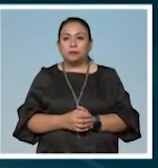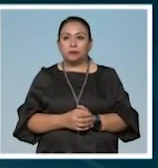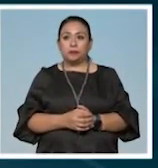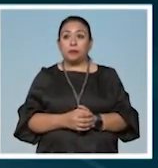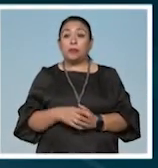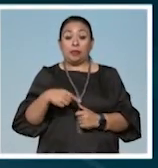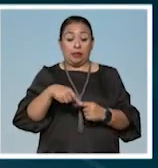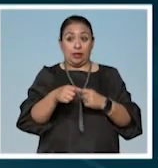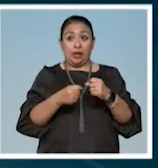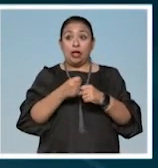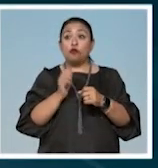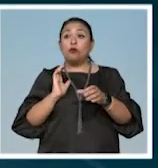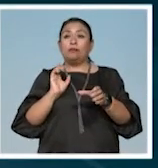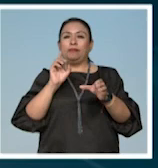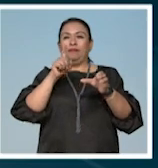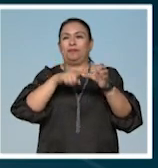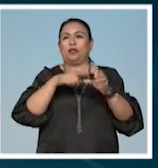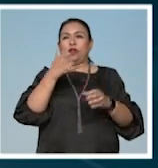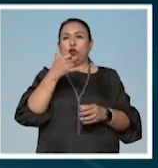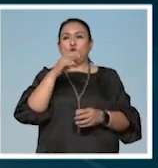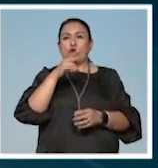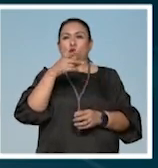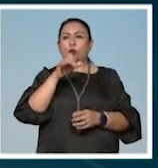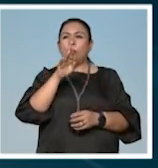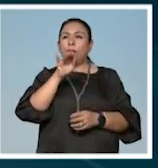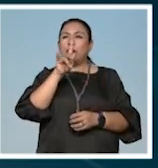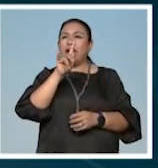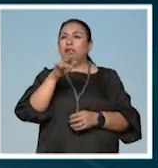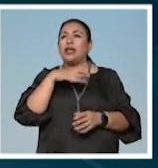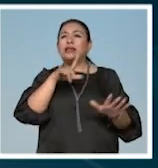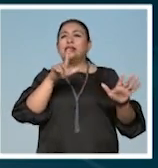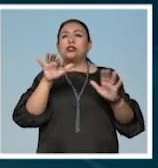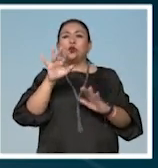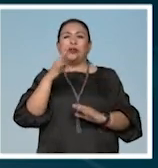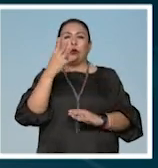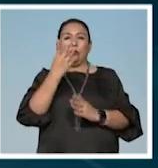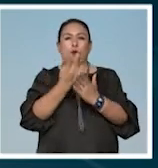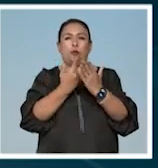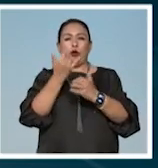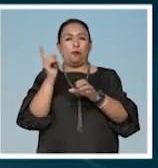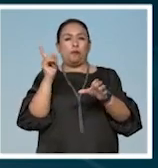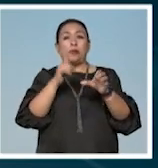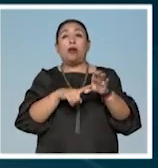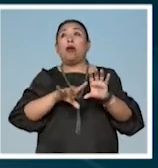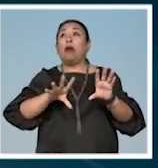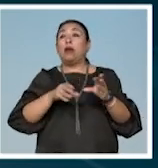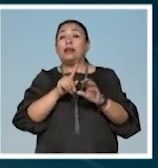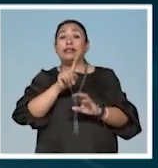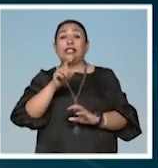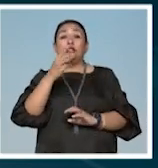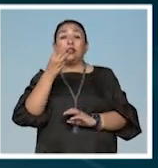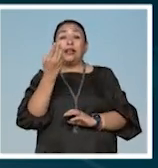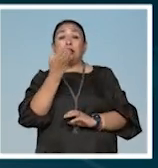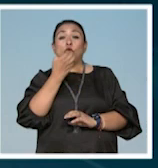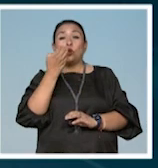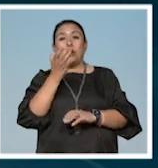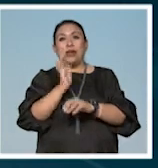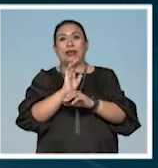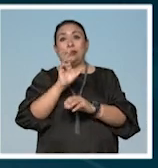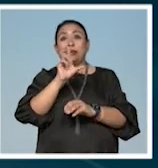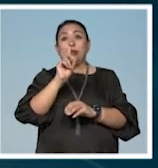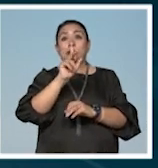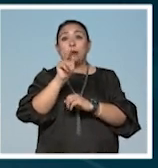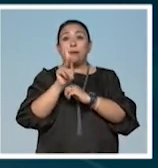Este año se inscribieron a los Yugo BAFTA Student Awards 754 proyectos de 103 escuelas de cine de 30 países.